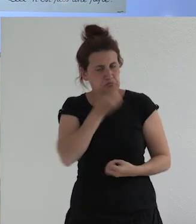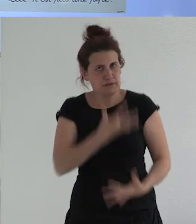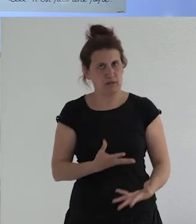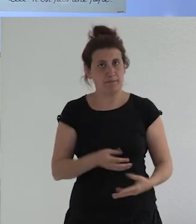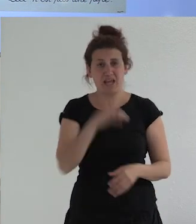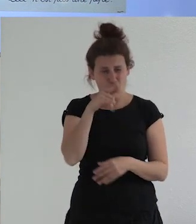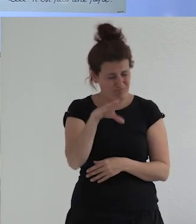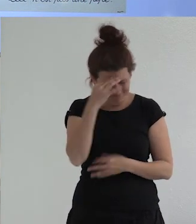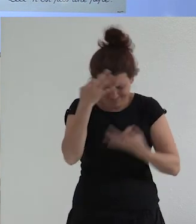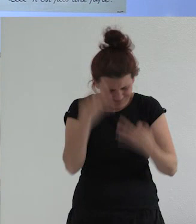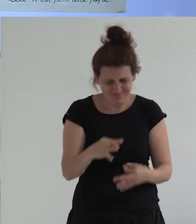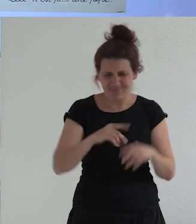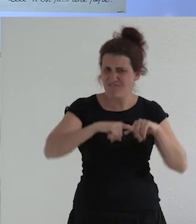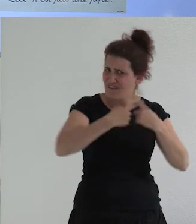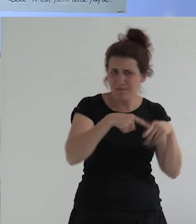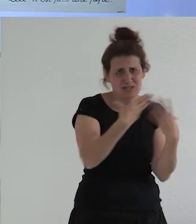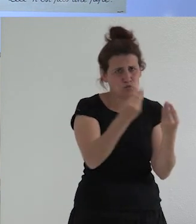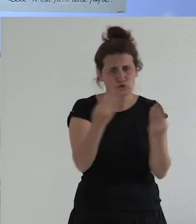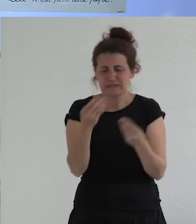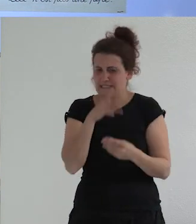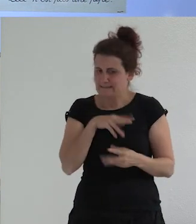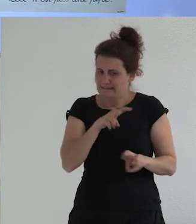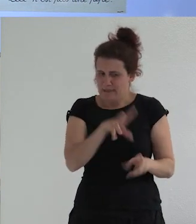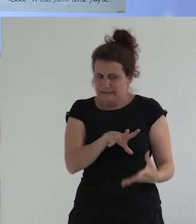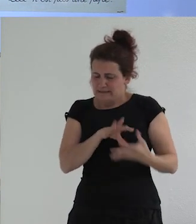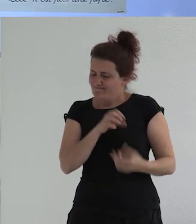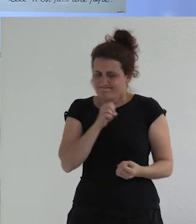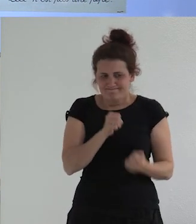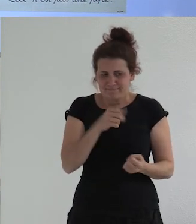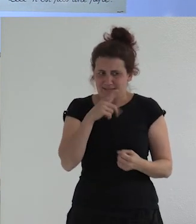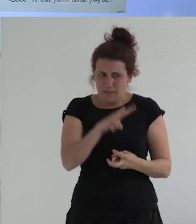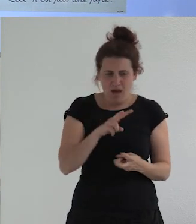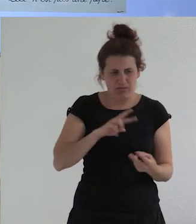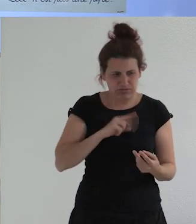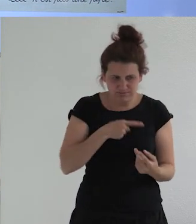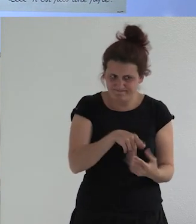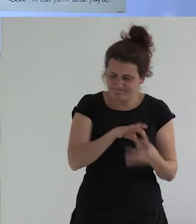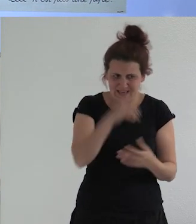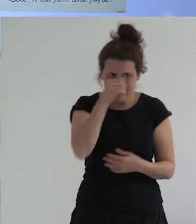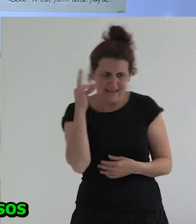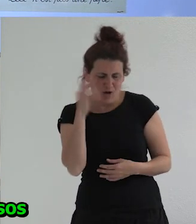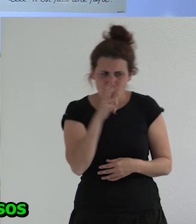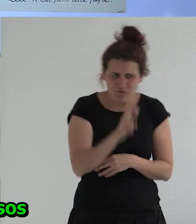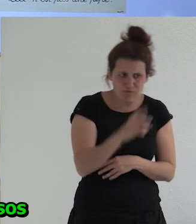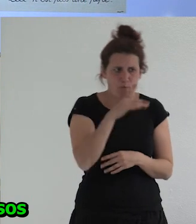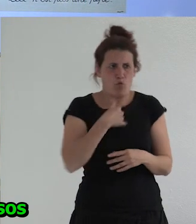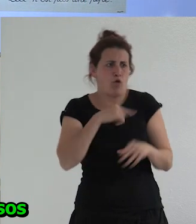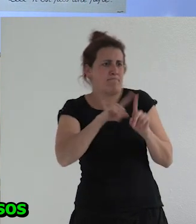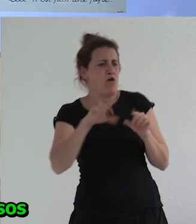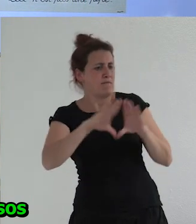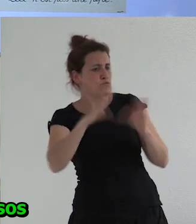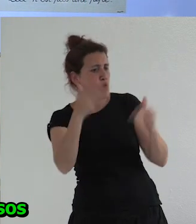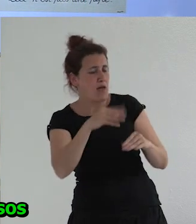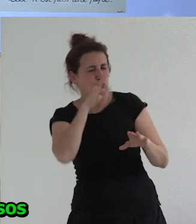muchas familias que tienen reticencias por acogerse a un modelo muy esencialista del género porque son críticas porque venen de un marco feminista echan en